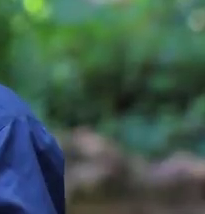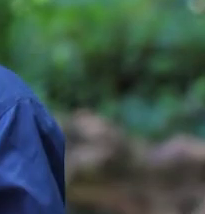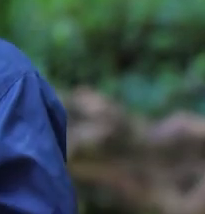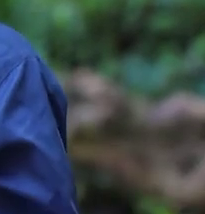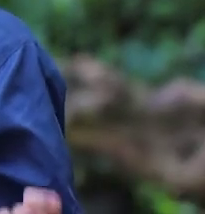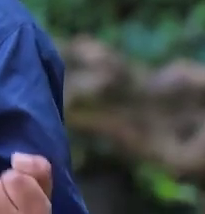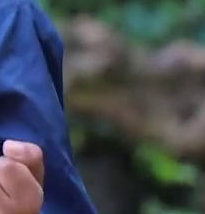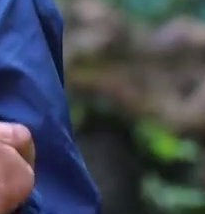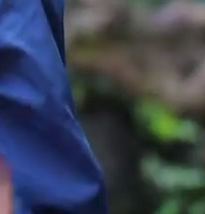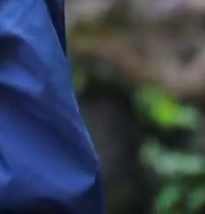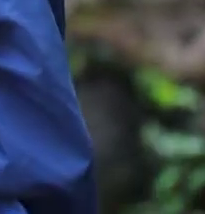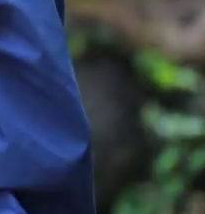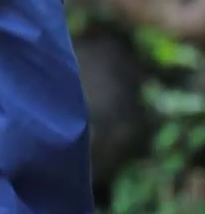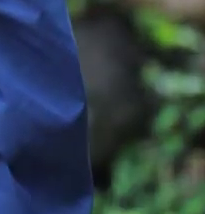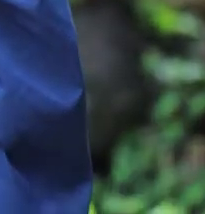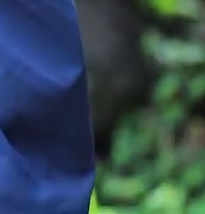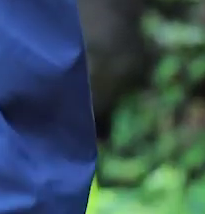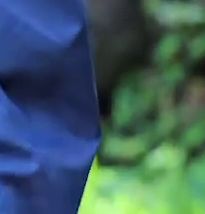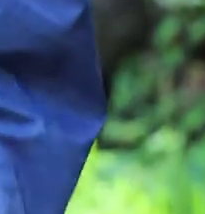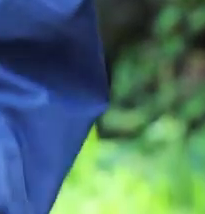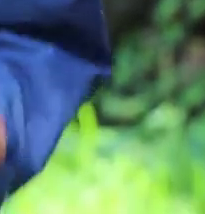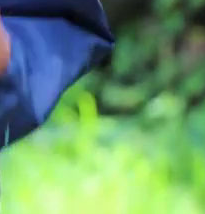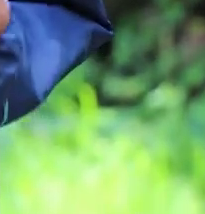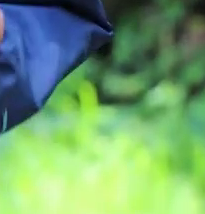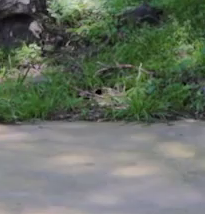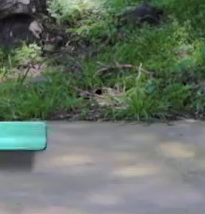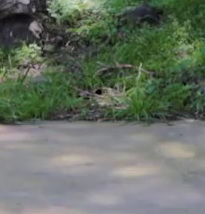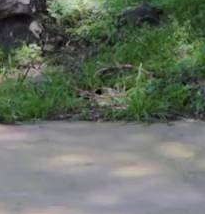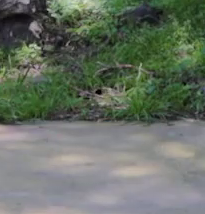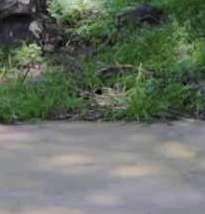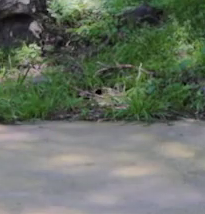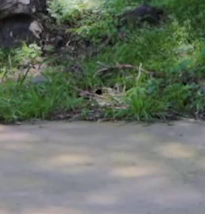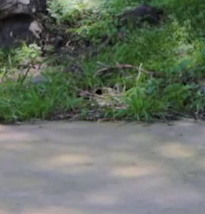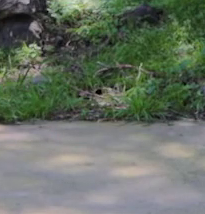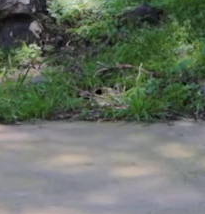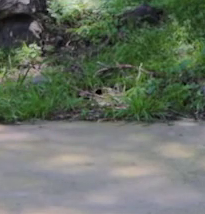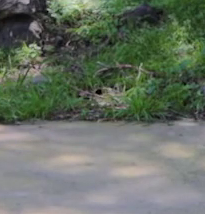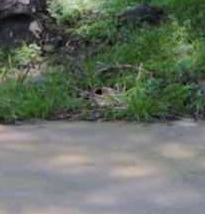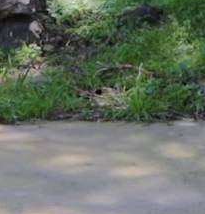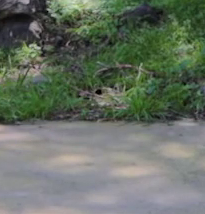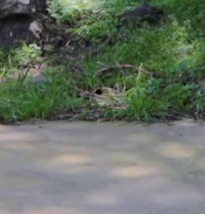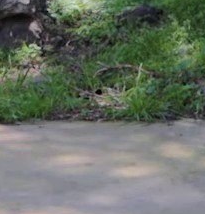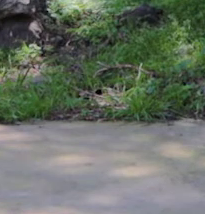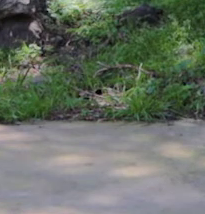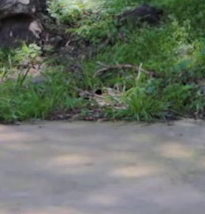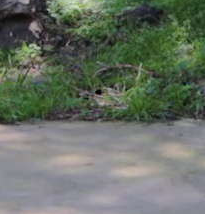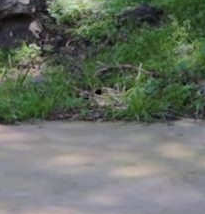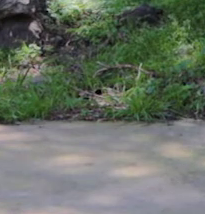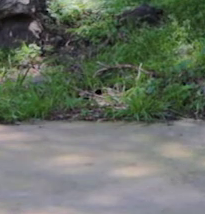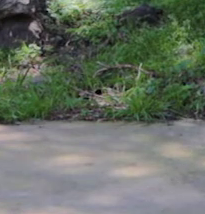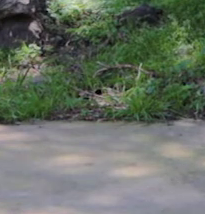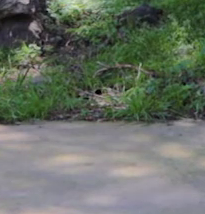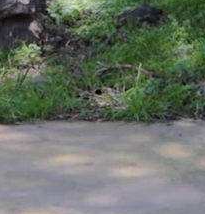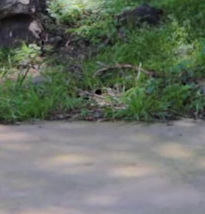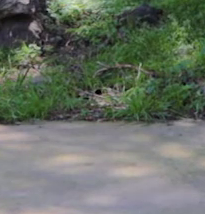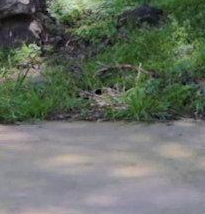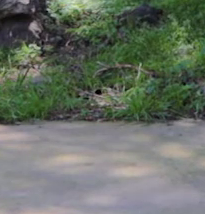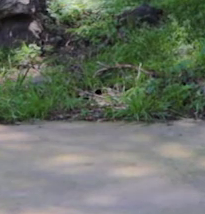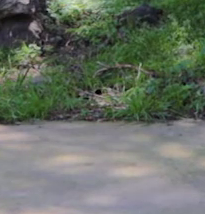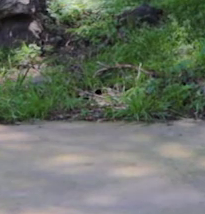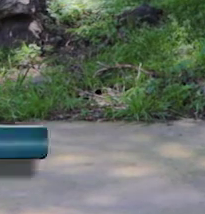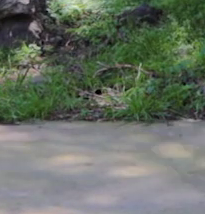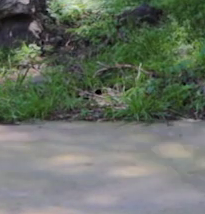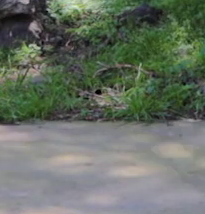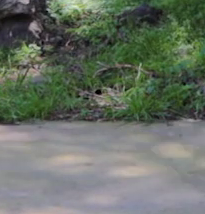Flexionamos a 90 grados, bajamos. Flexión, extensión. Flexión, extensión. Muy bien,